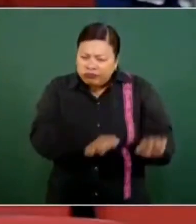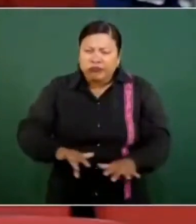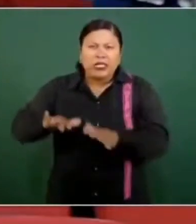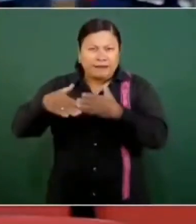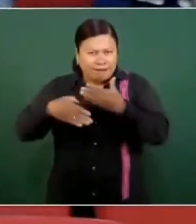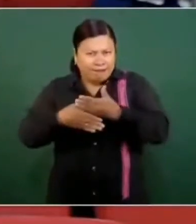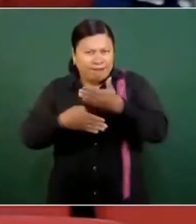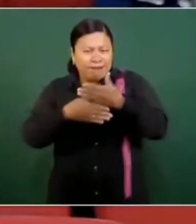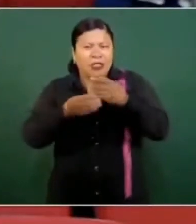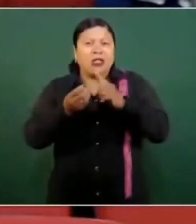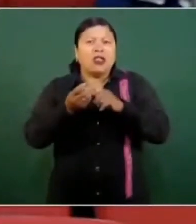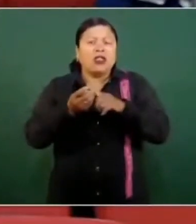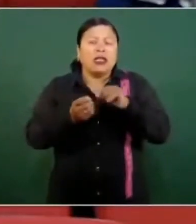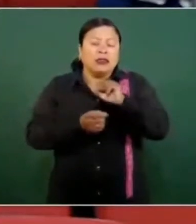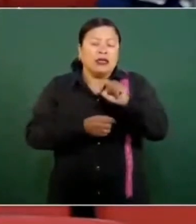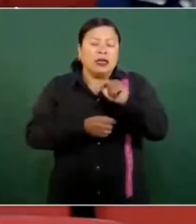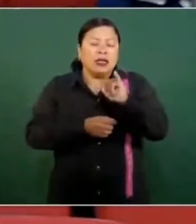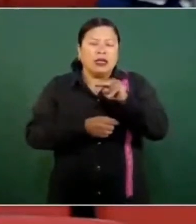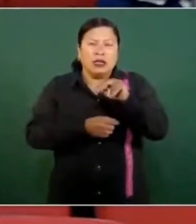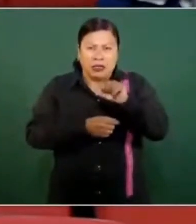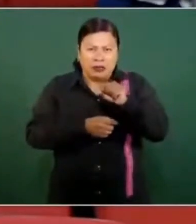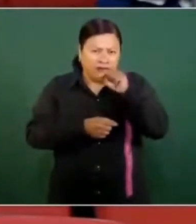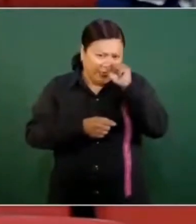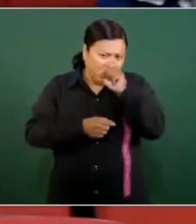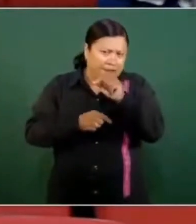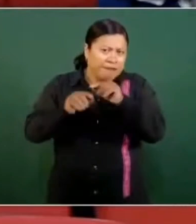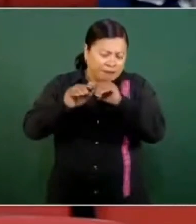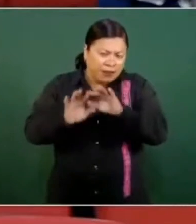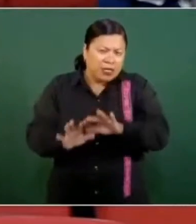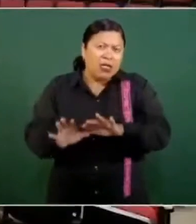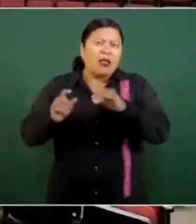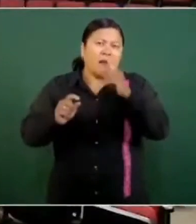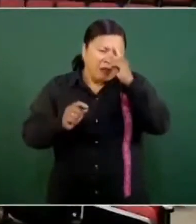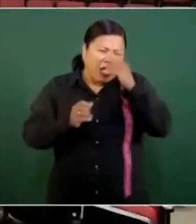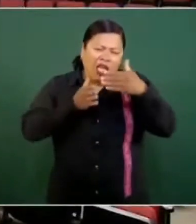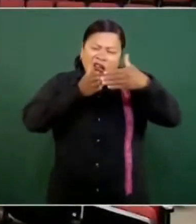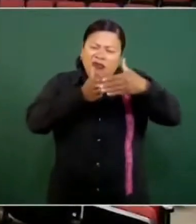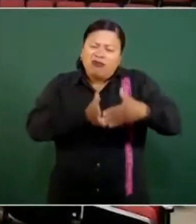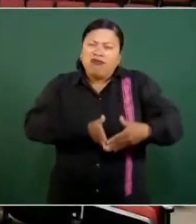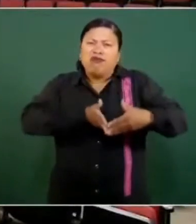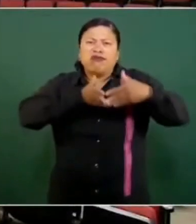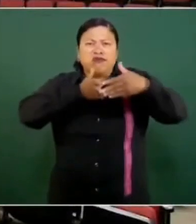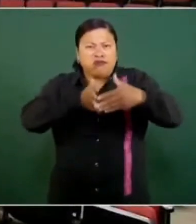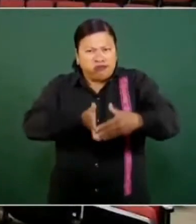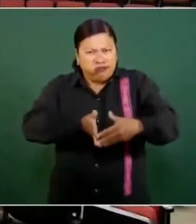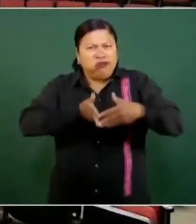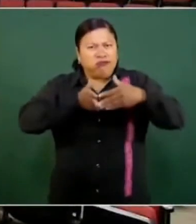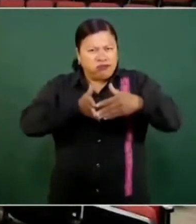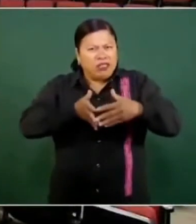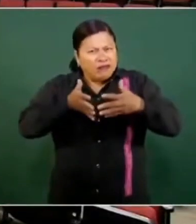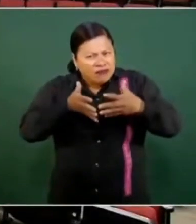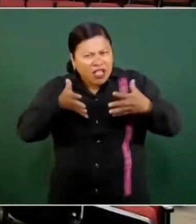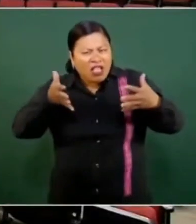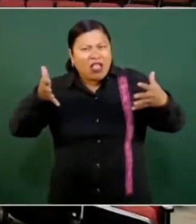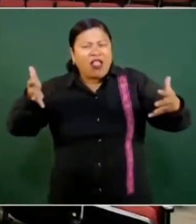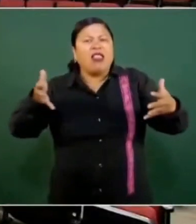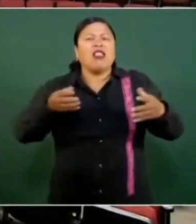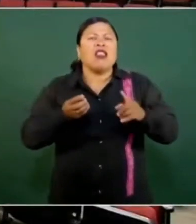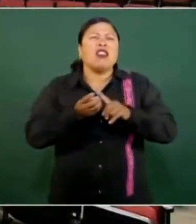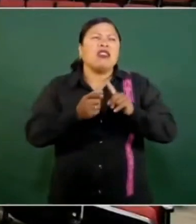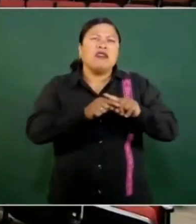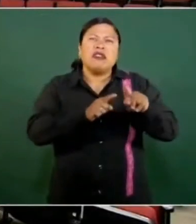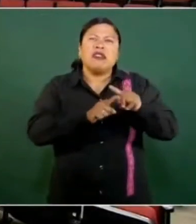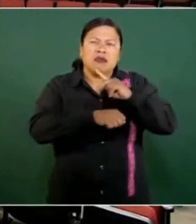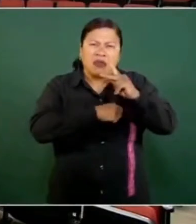Agencia de las Salinas del Marqués, para el atraque de buques de carga contenerizada, procedentes de los países